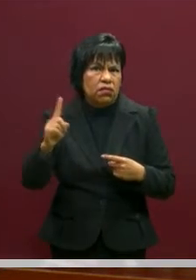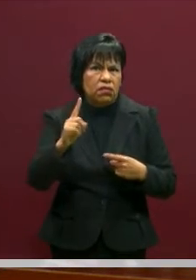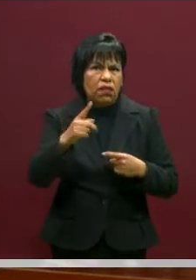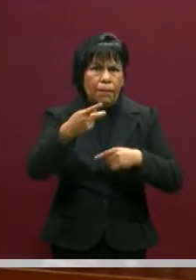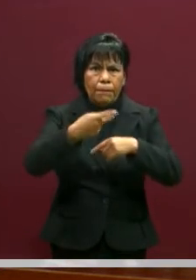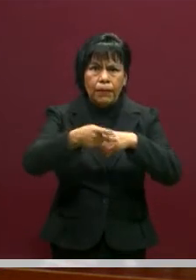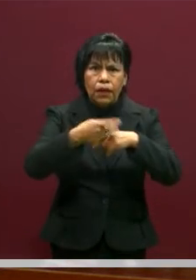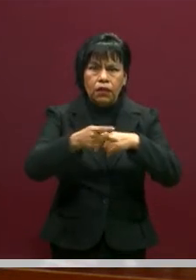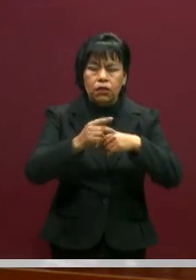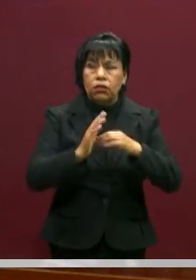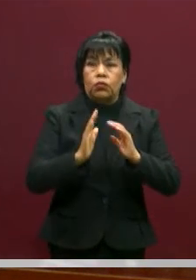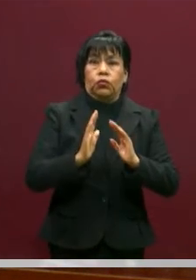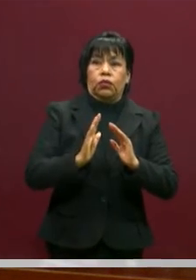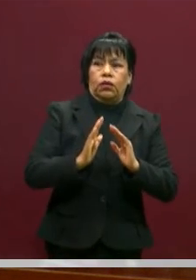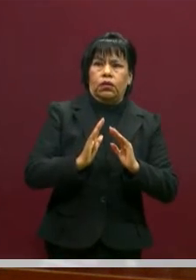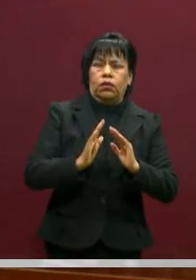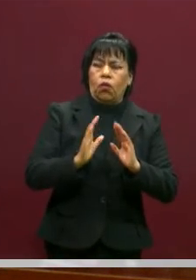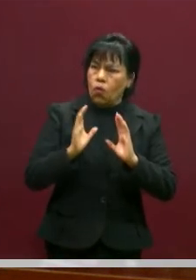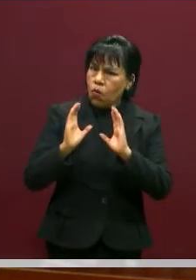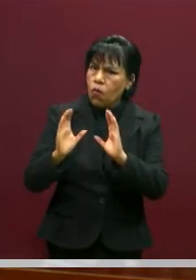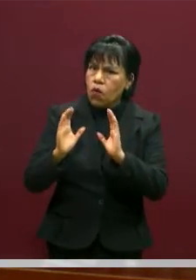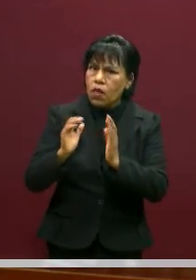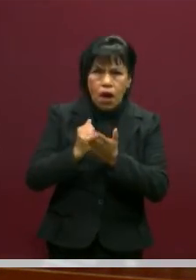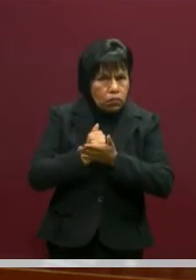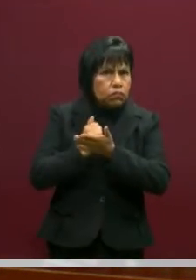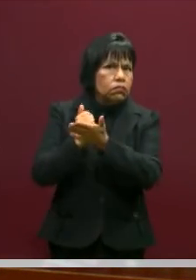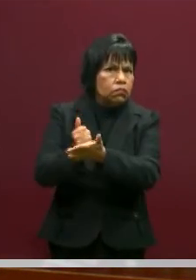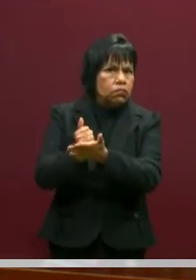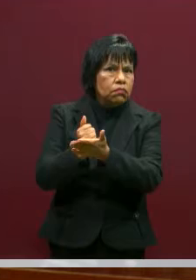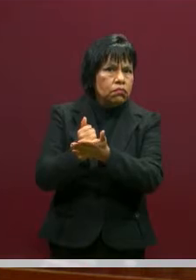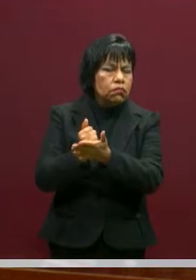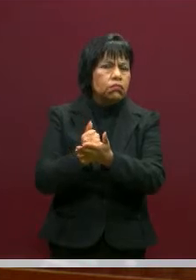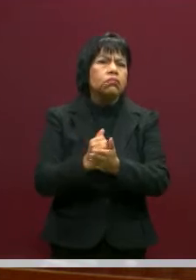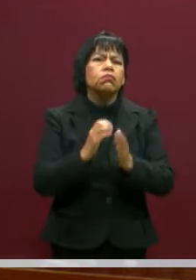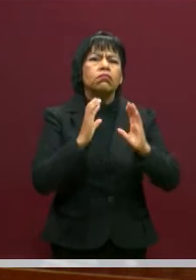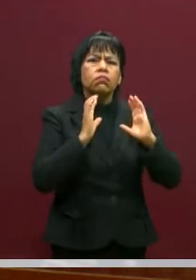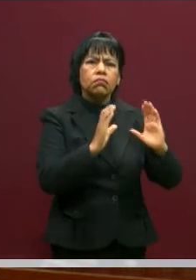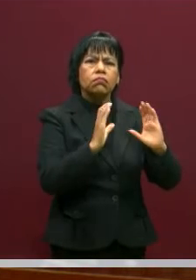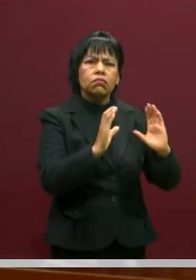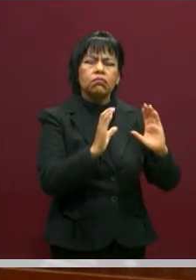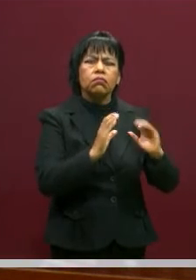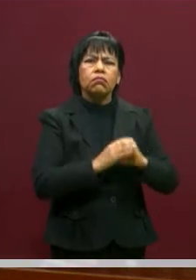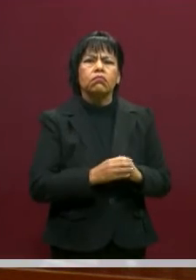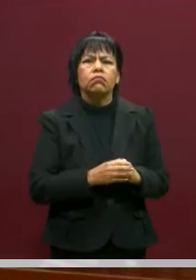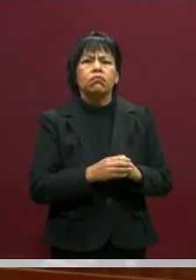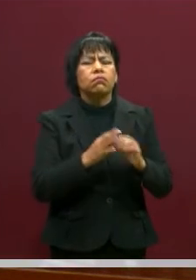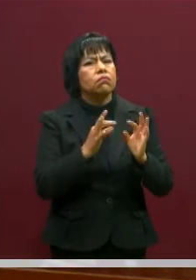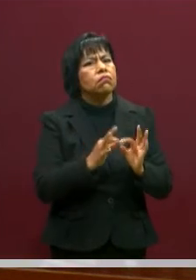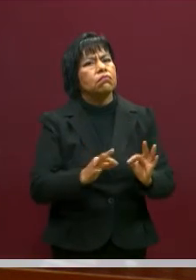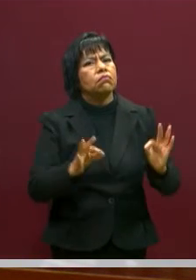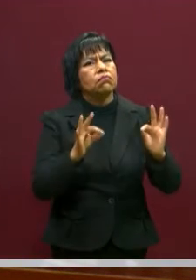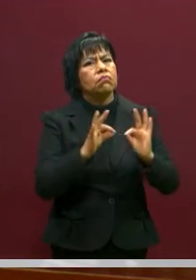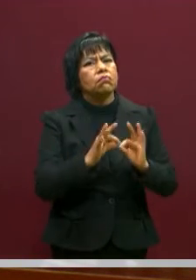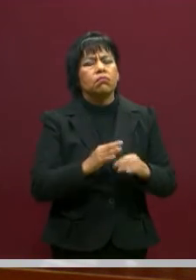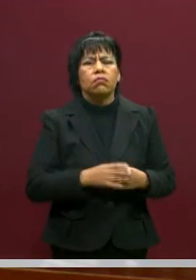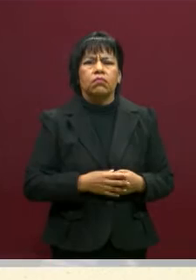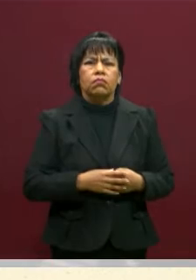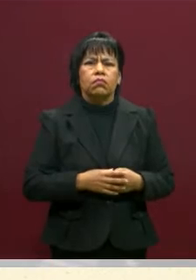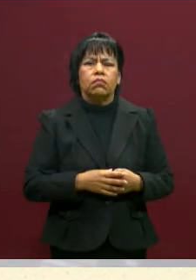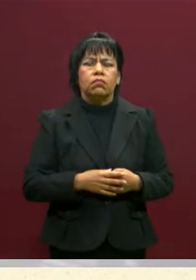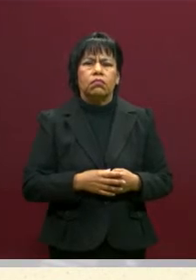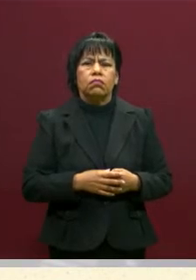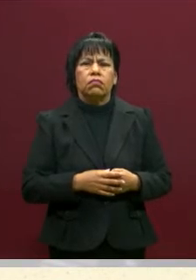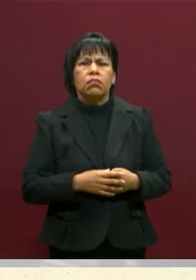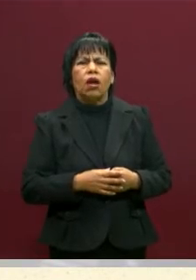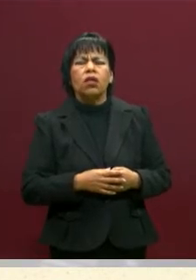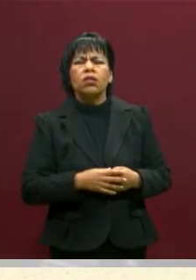un riesgo, tratamos de cuidarlo. Entonces el cuidado es una parte esencial en nuestra vida. Ahora, ¿ese cuidado empieza desde